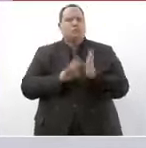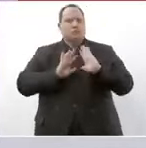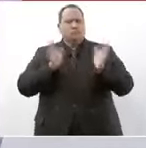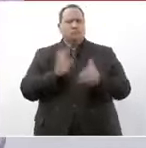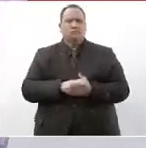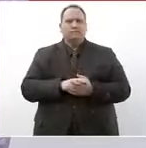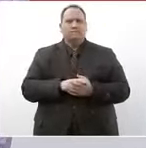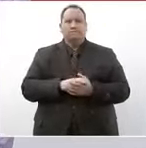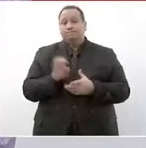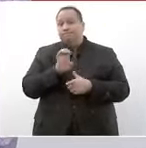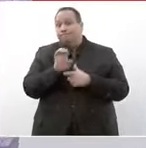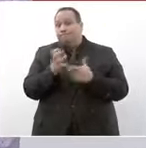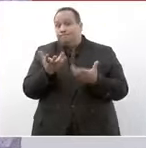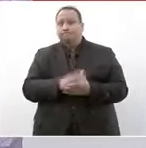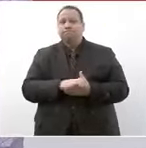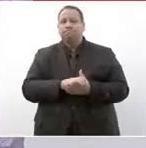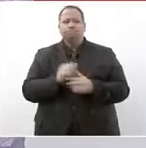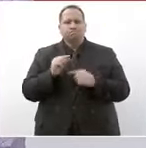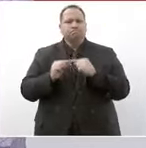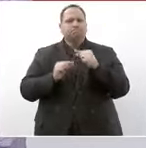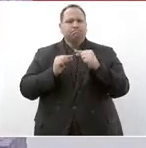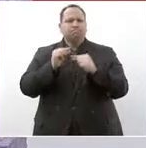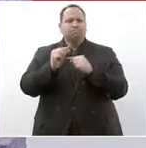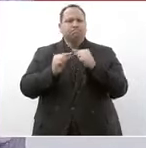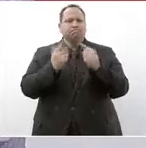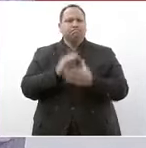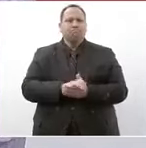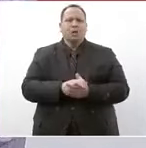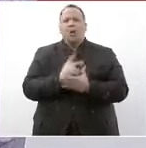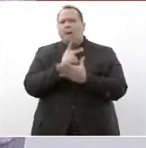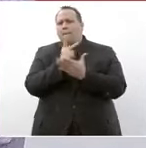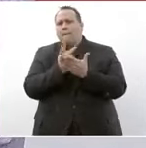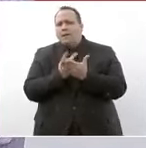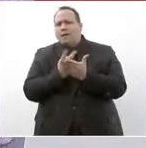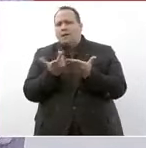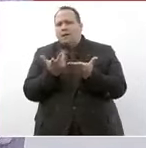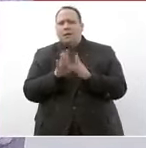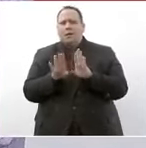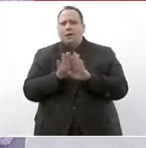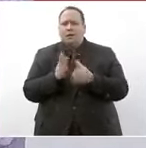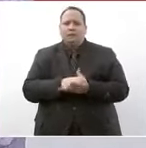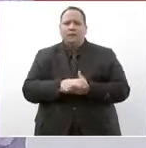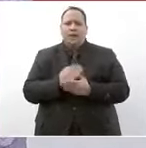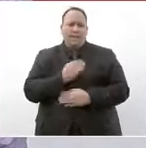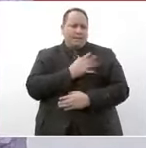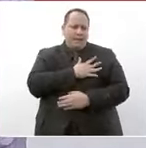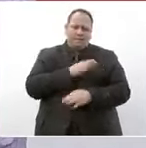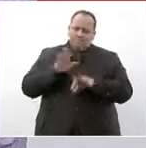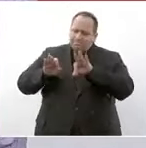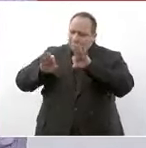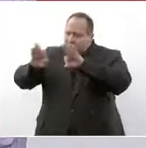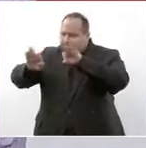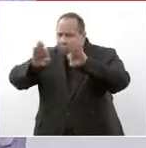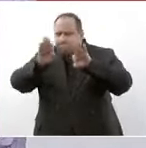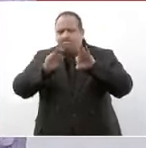se avanzó en los programas de bienestar